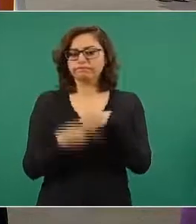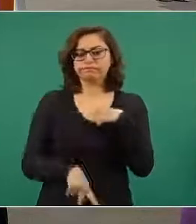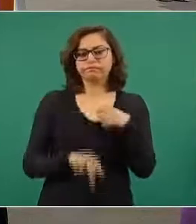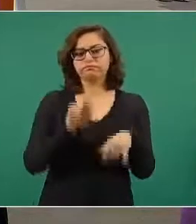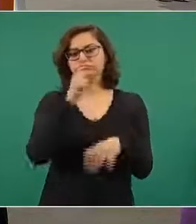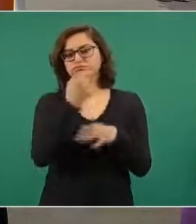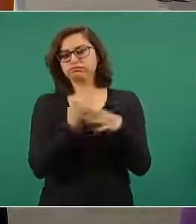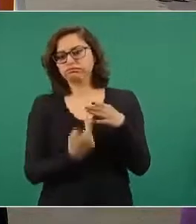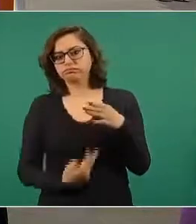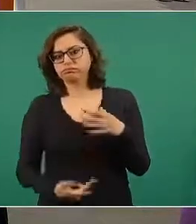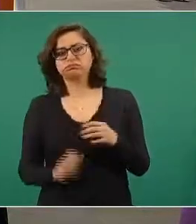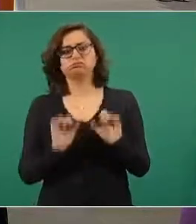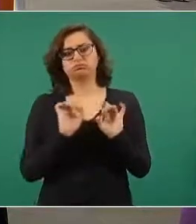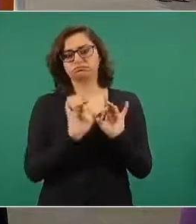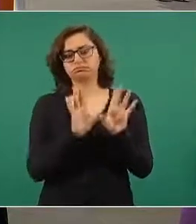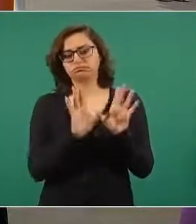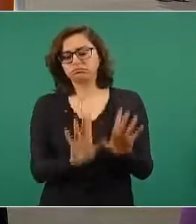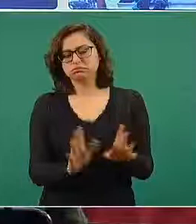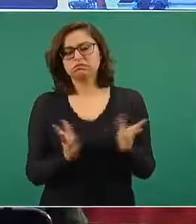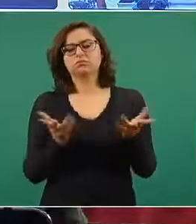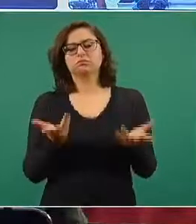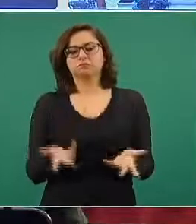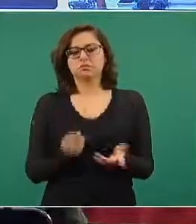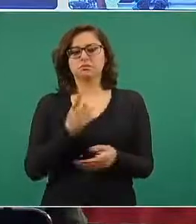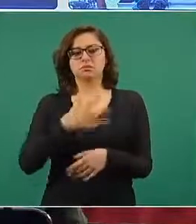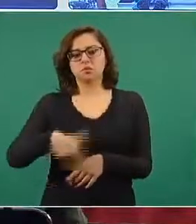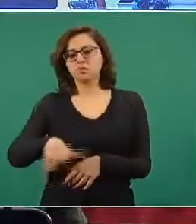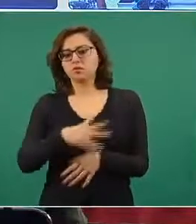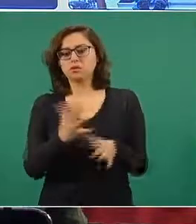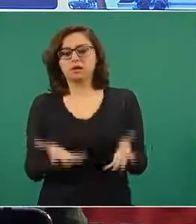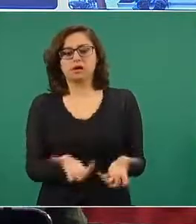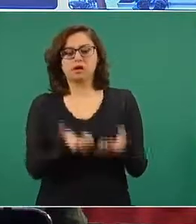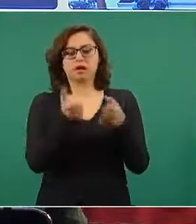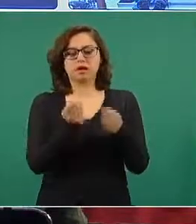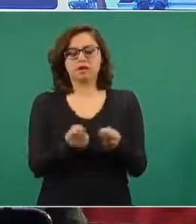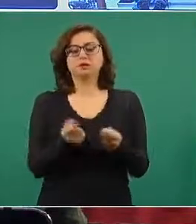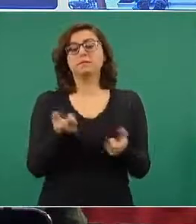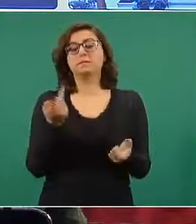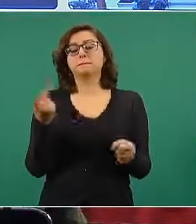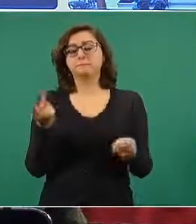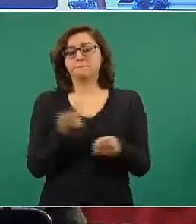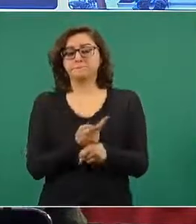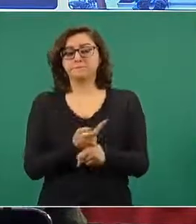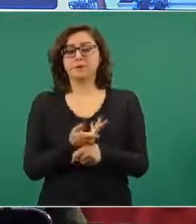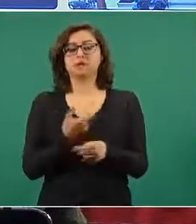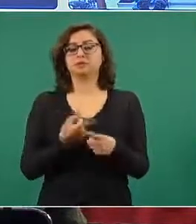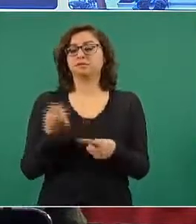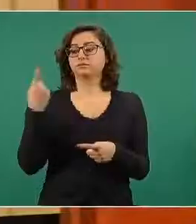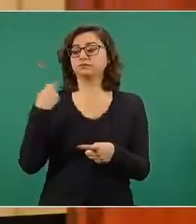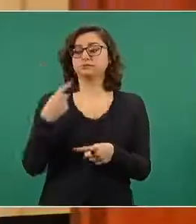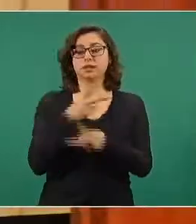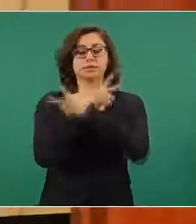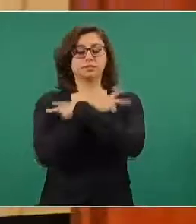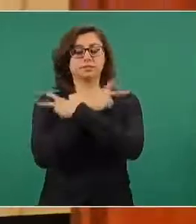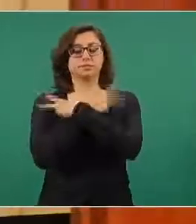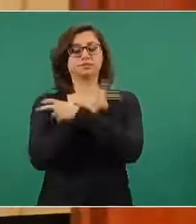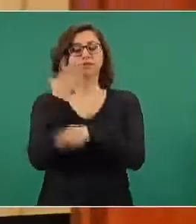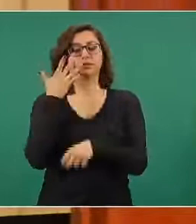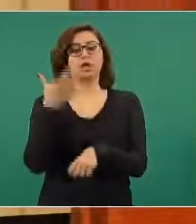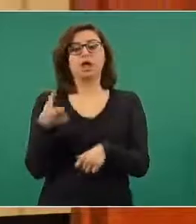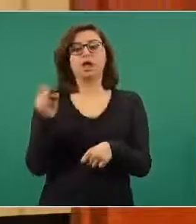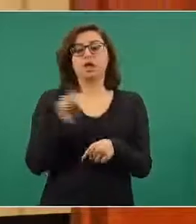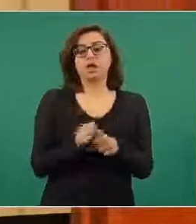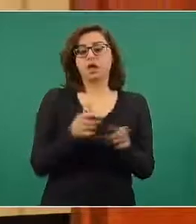el general Bucio, tenemos en este periodo, tuvimos la Semana Santa y la Semana de Pascua con una atención de